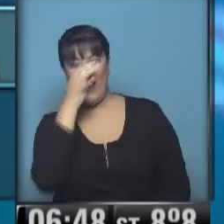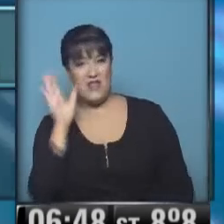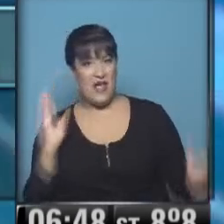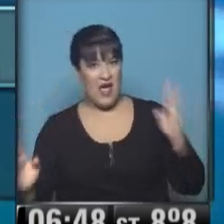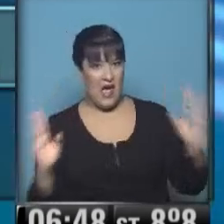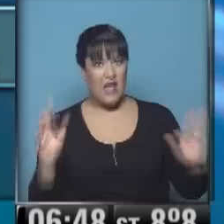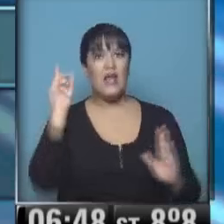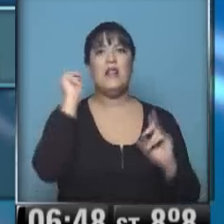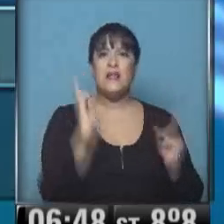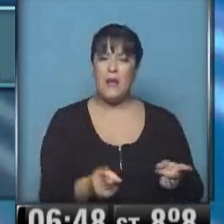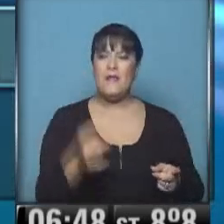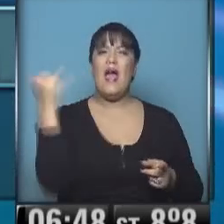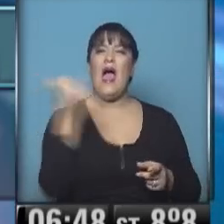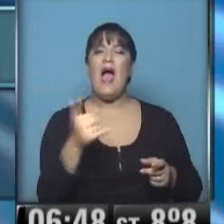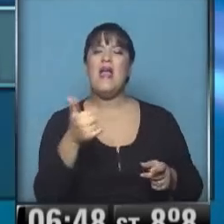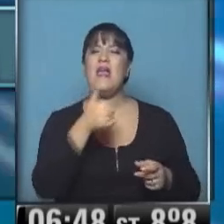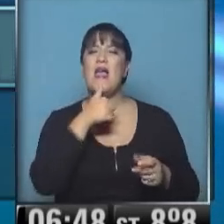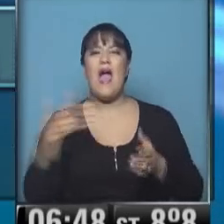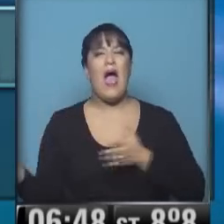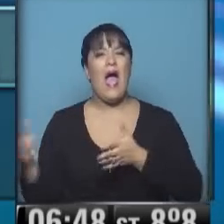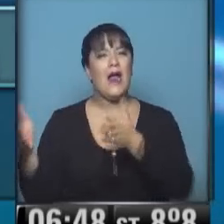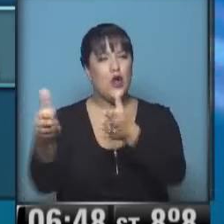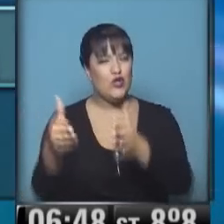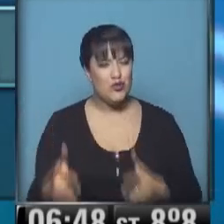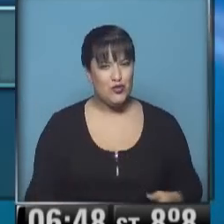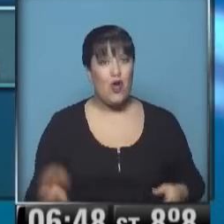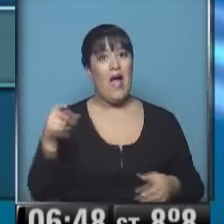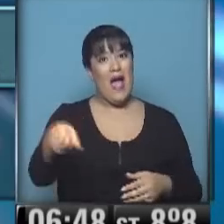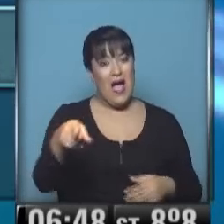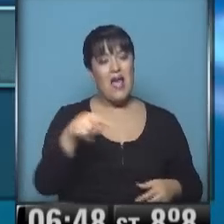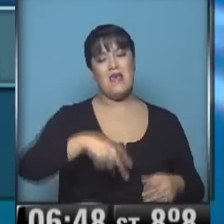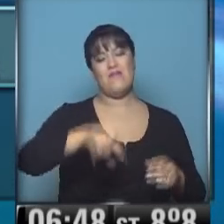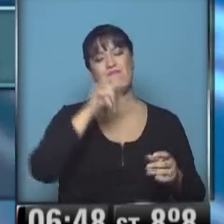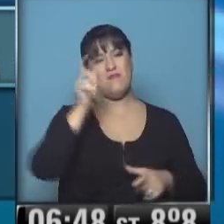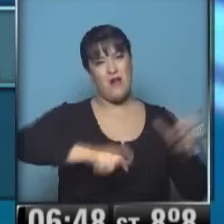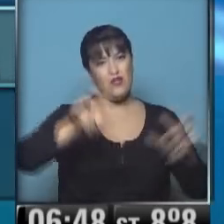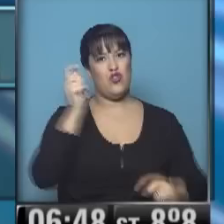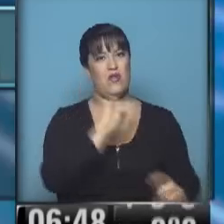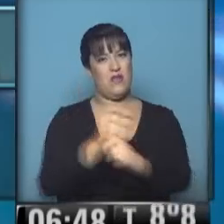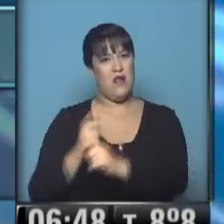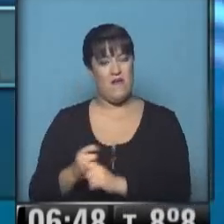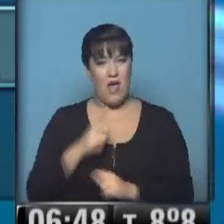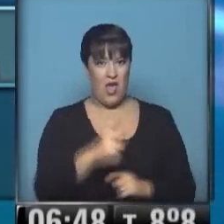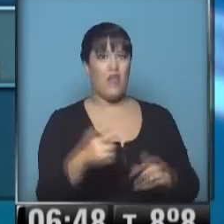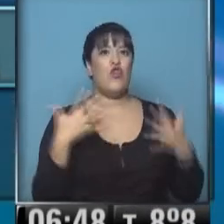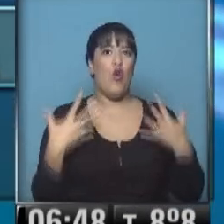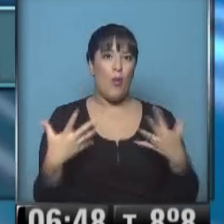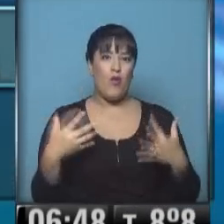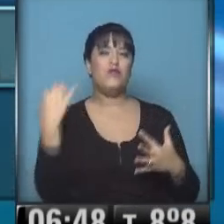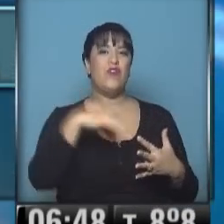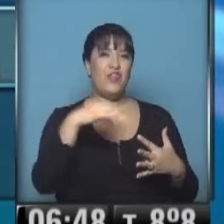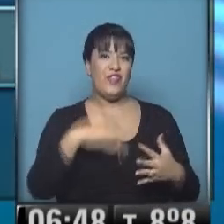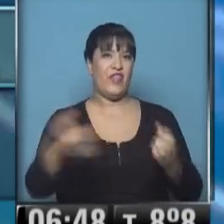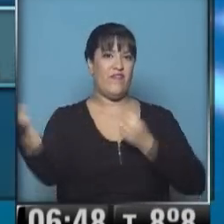zona de Arroyo Nahuel. Ahí en ese lugar se están realizando obras sobre la calzada, así que por supuesto, transiten